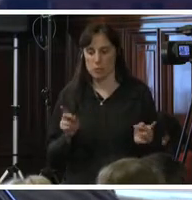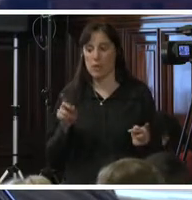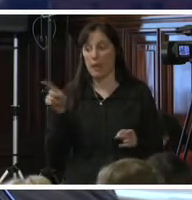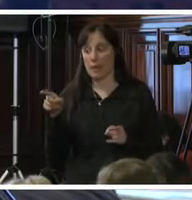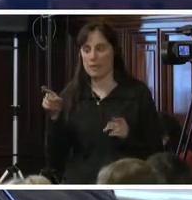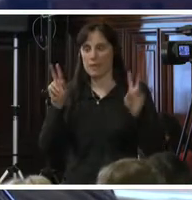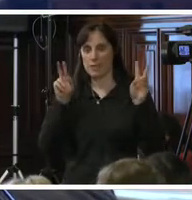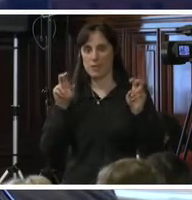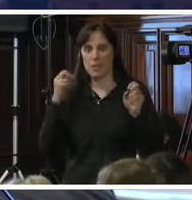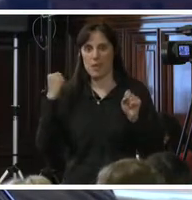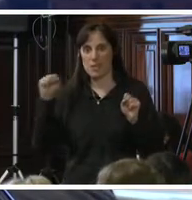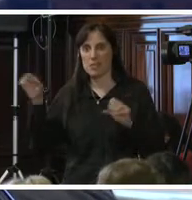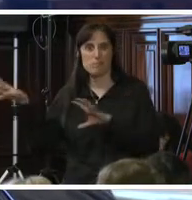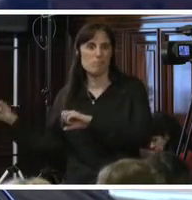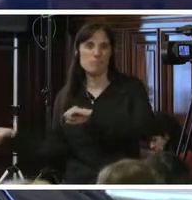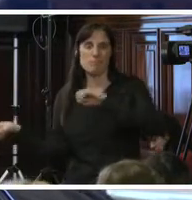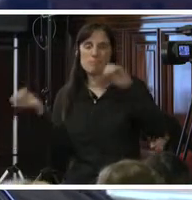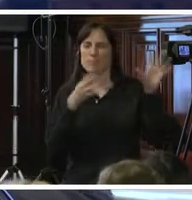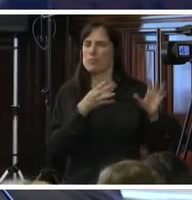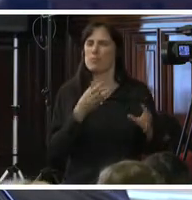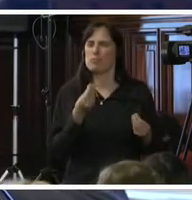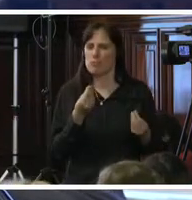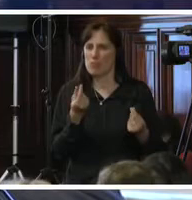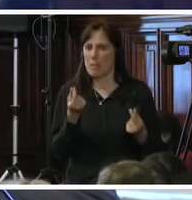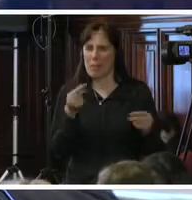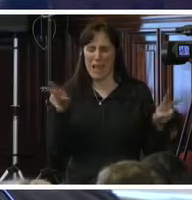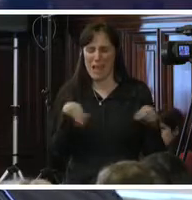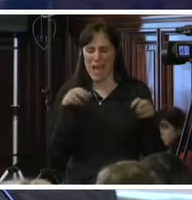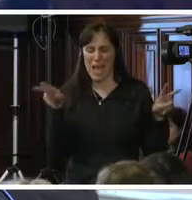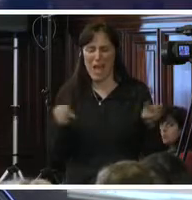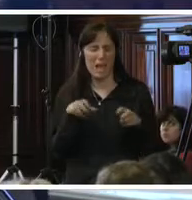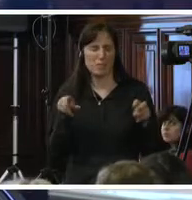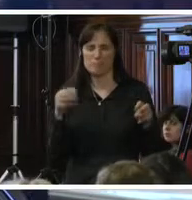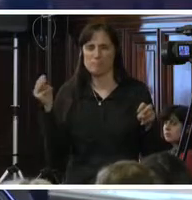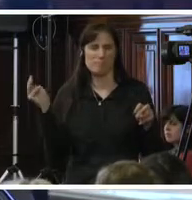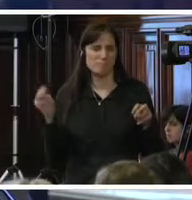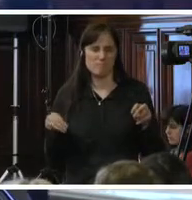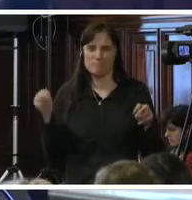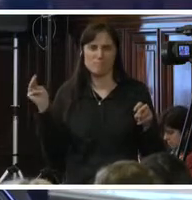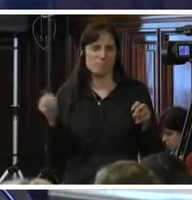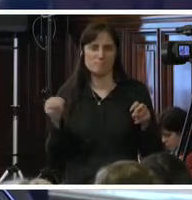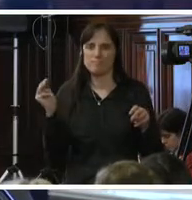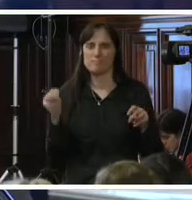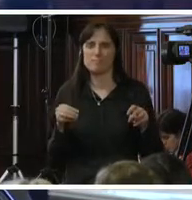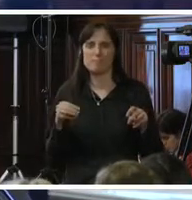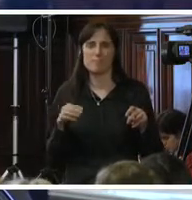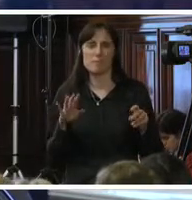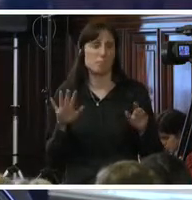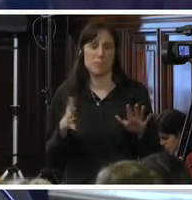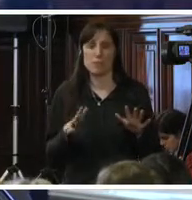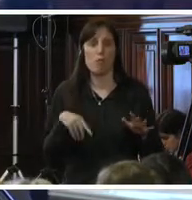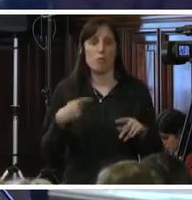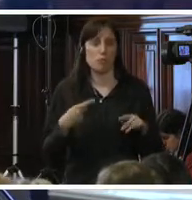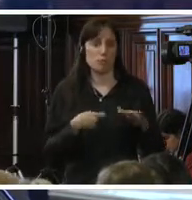hoy mueve en el mundo sumas financieras que son equivalentes o que superan otros tráficos,